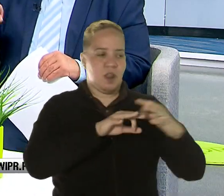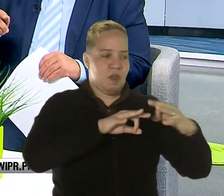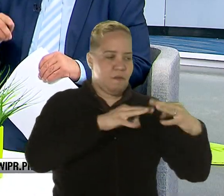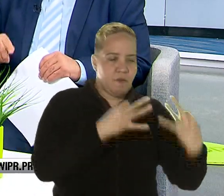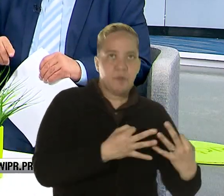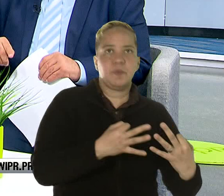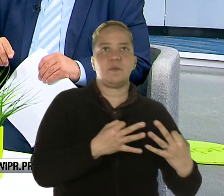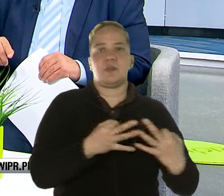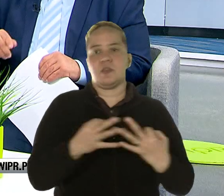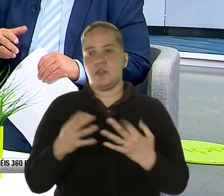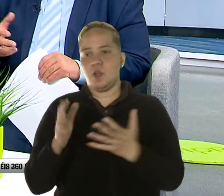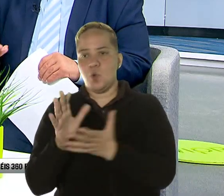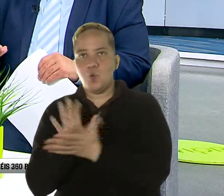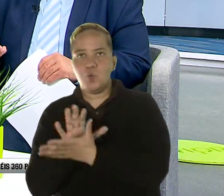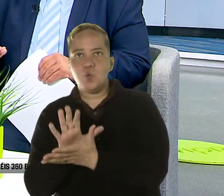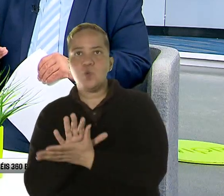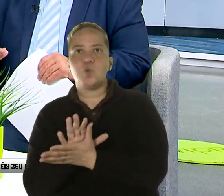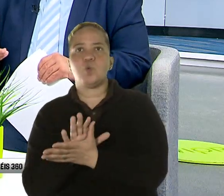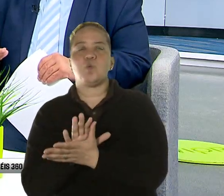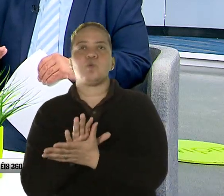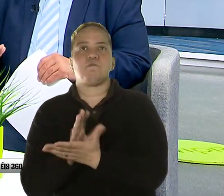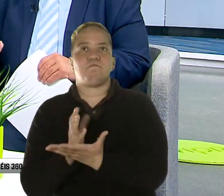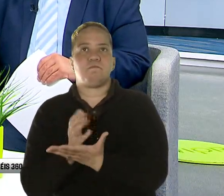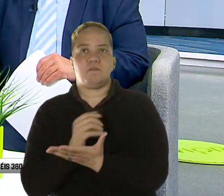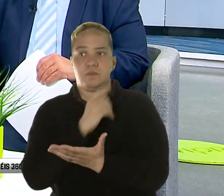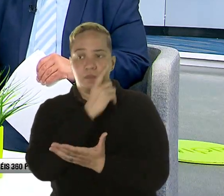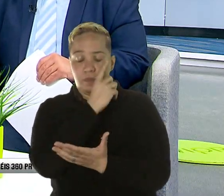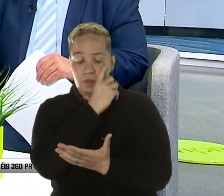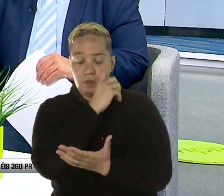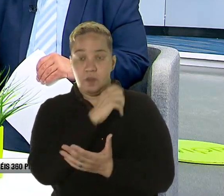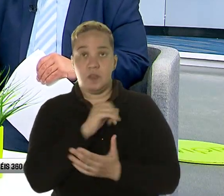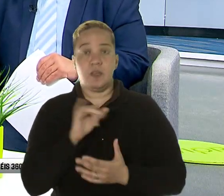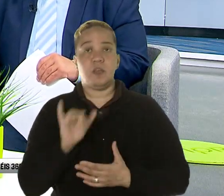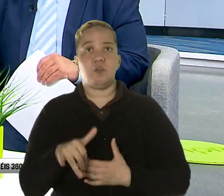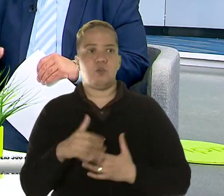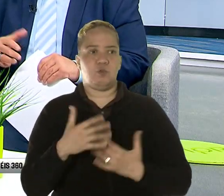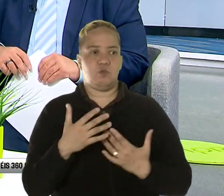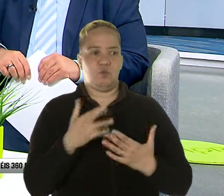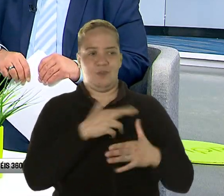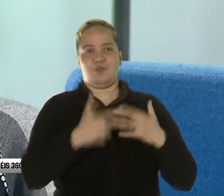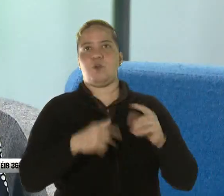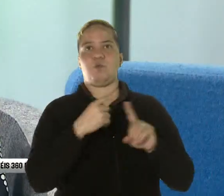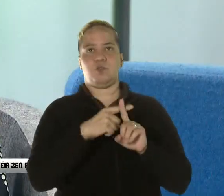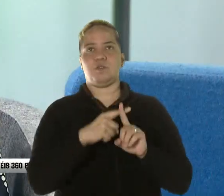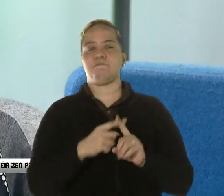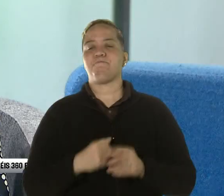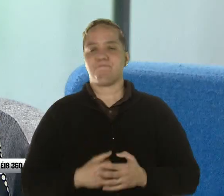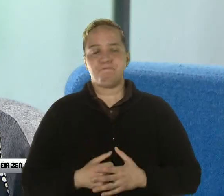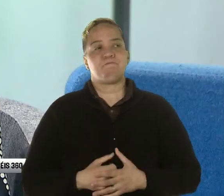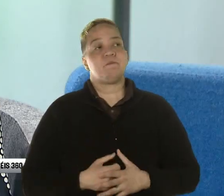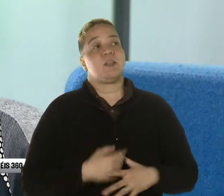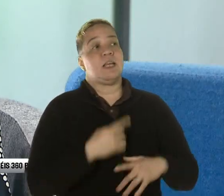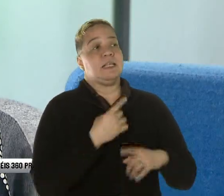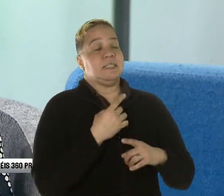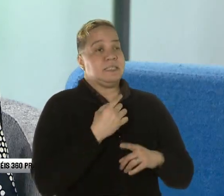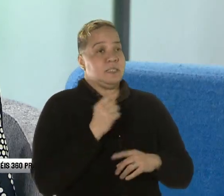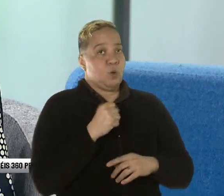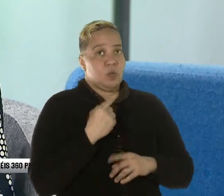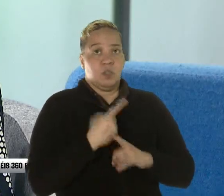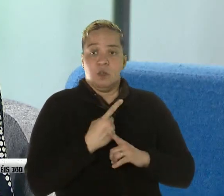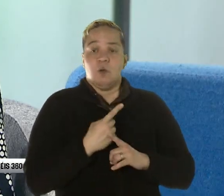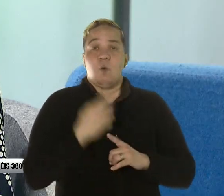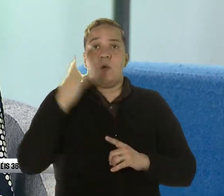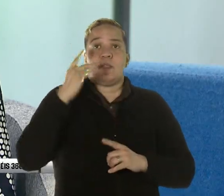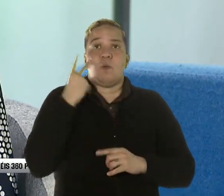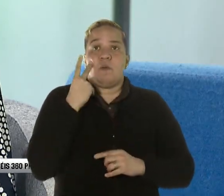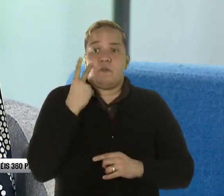la parte escolar, con el currículo escolar, eso tiene que tener un efecto positivo. Sí, porque ahí estamos viendo que es